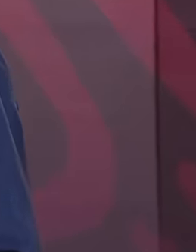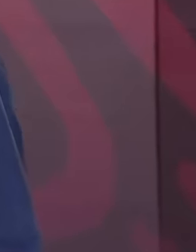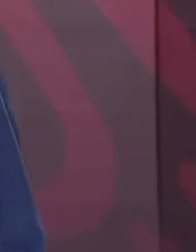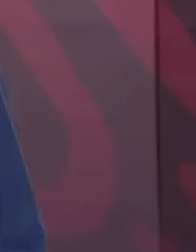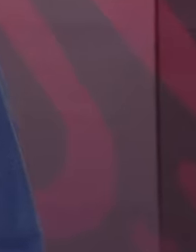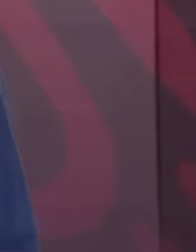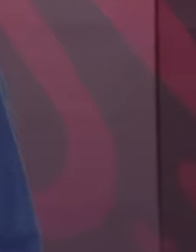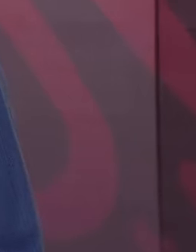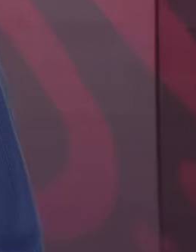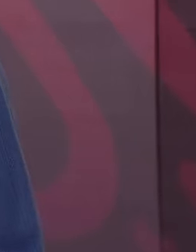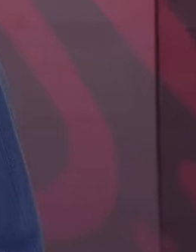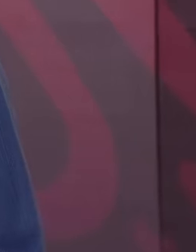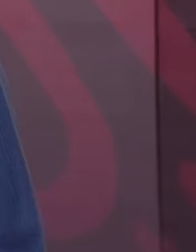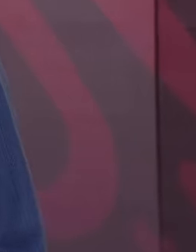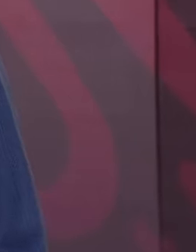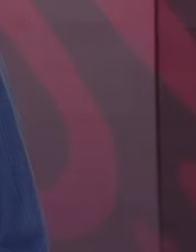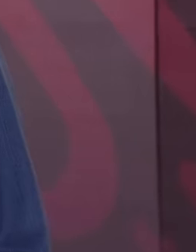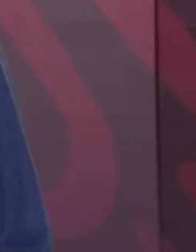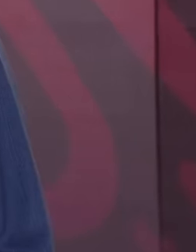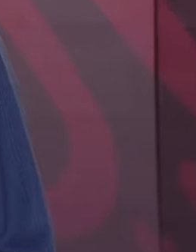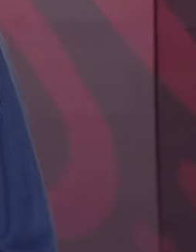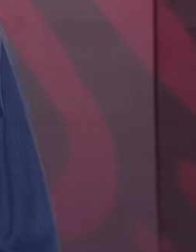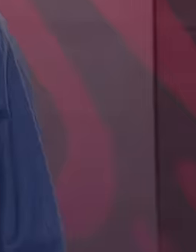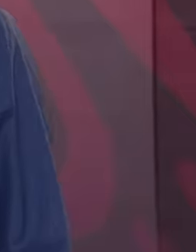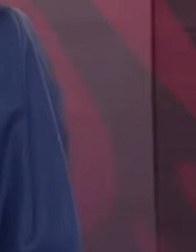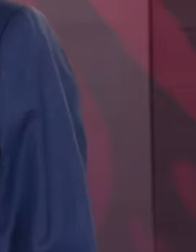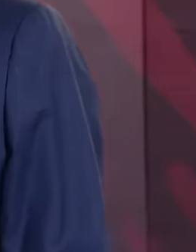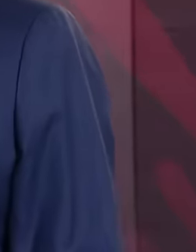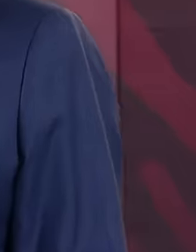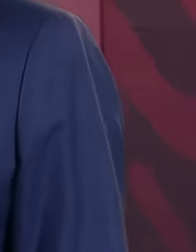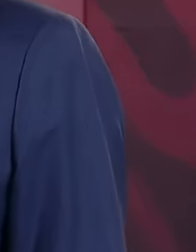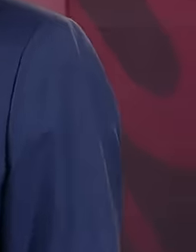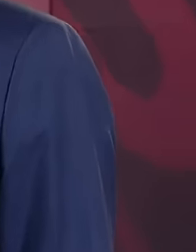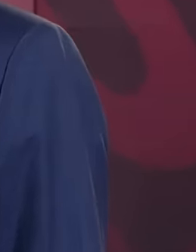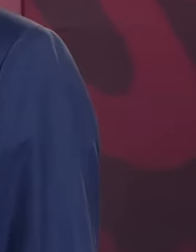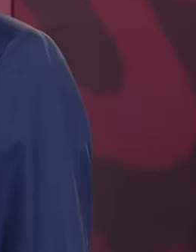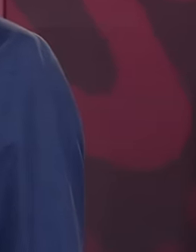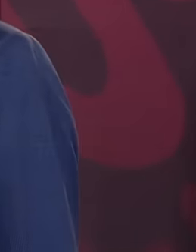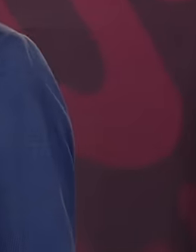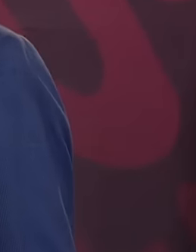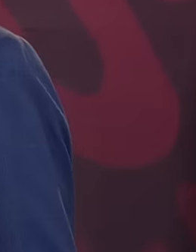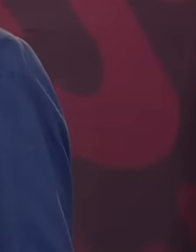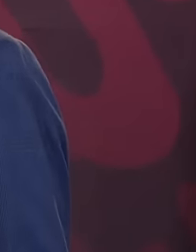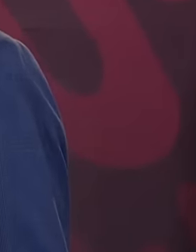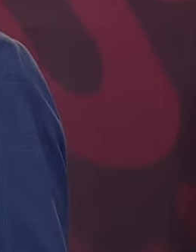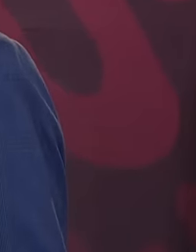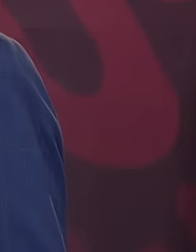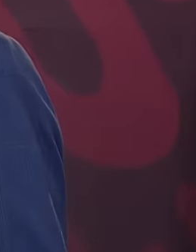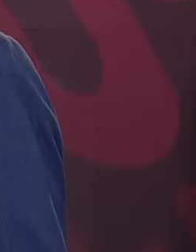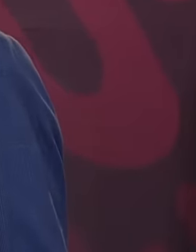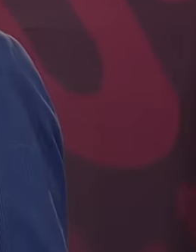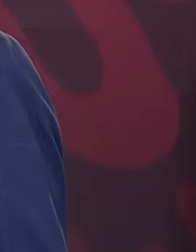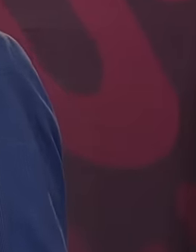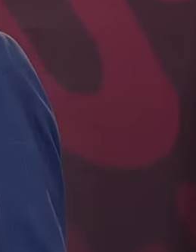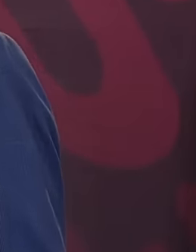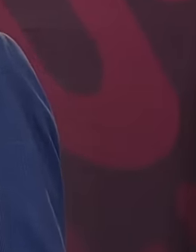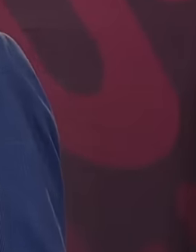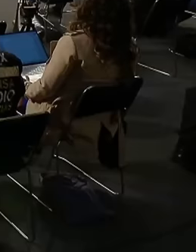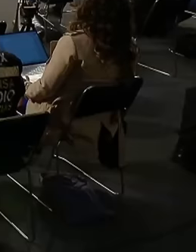interesa la historia y la política exterior, las relaciones